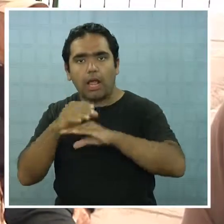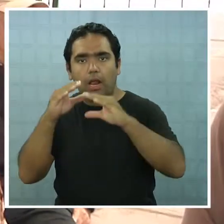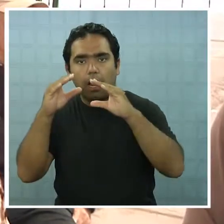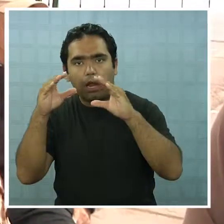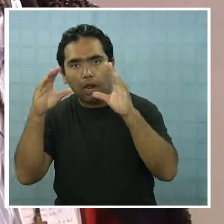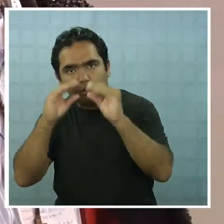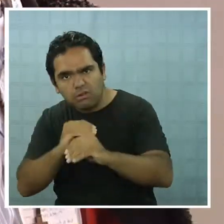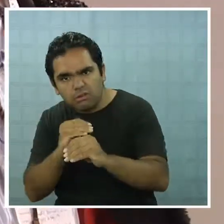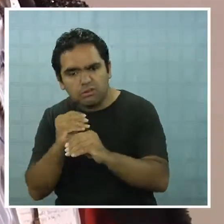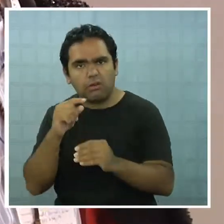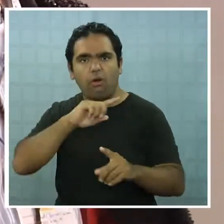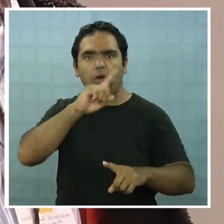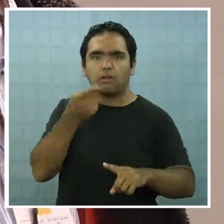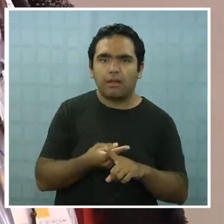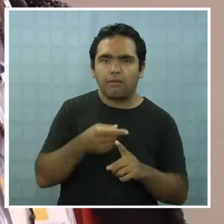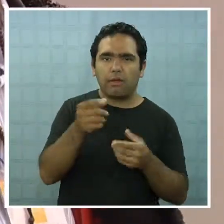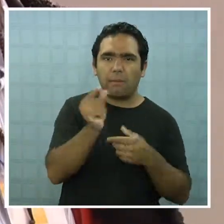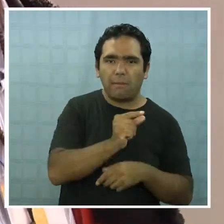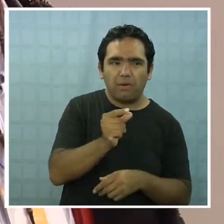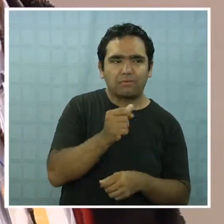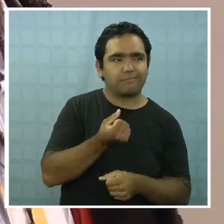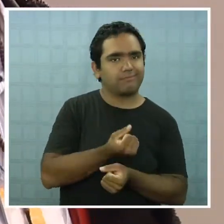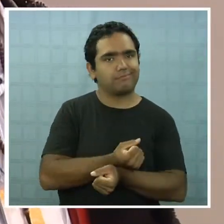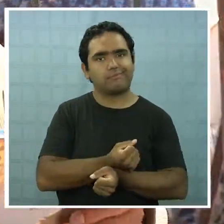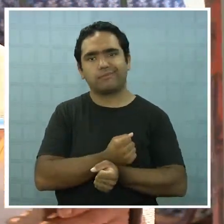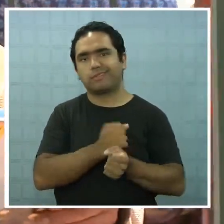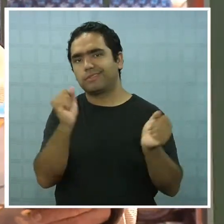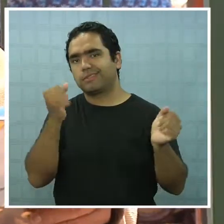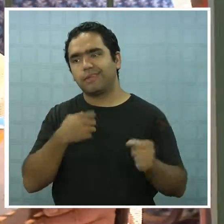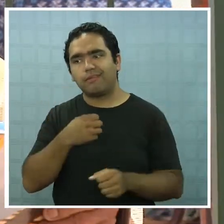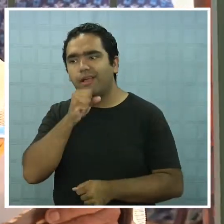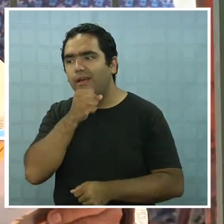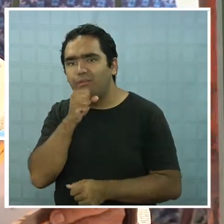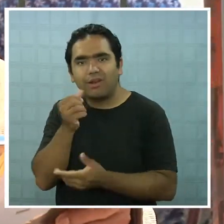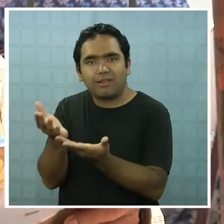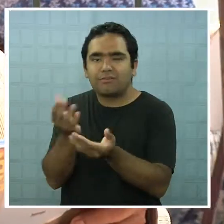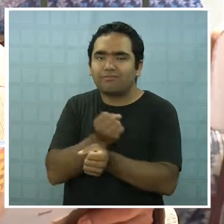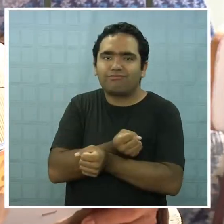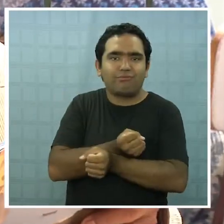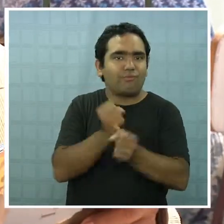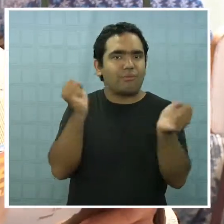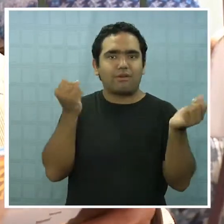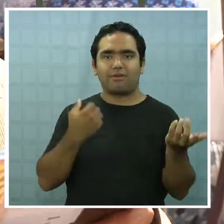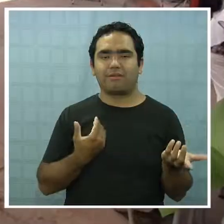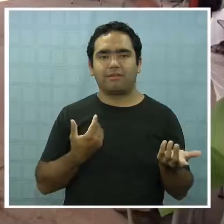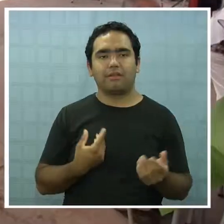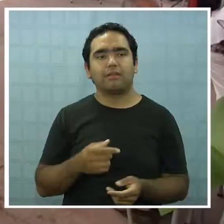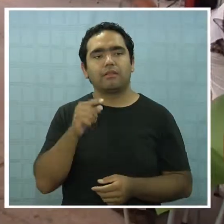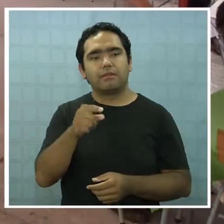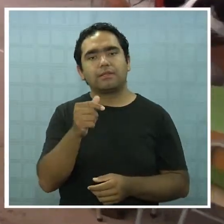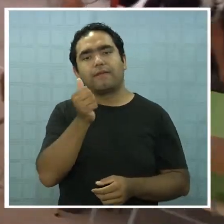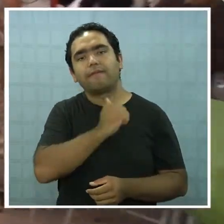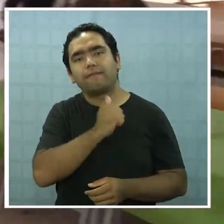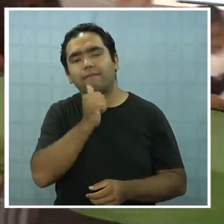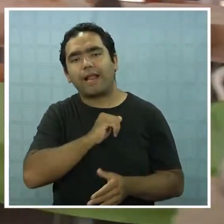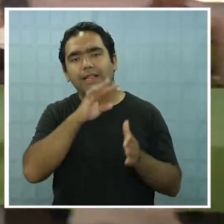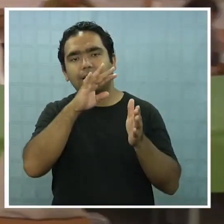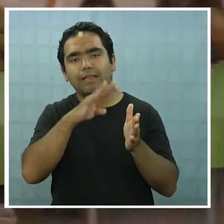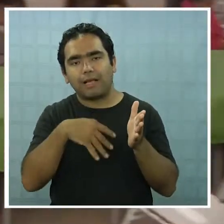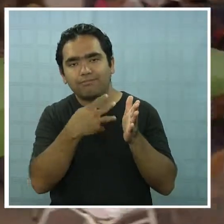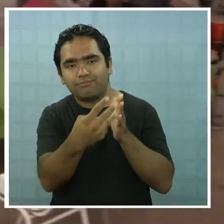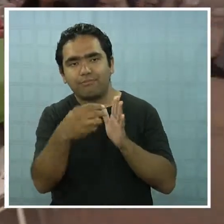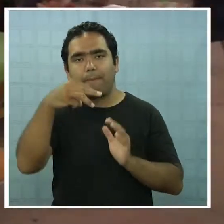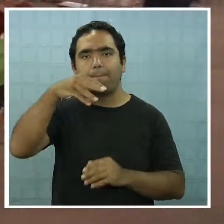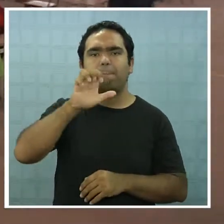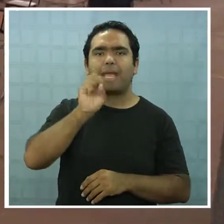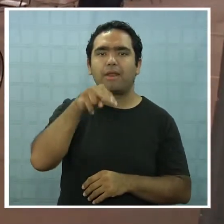de las cosas que yo he considerado que nos está muy teniendo minutos adecuadas para los abuelos. El albergue